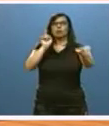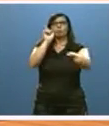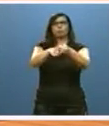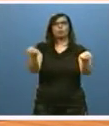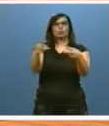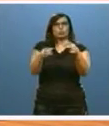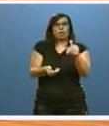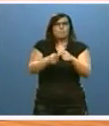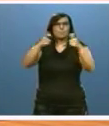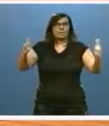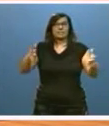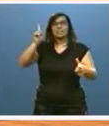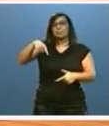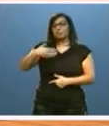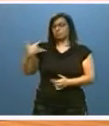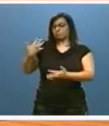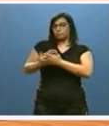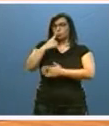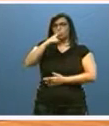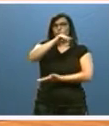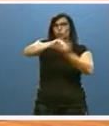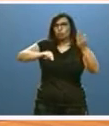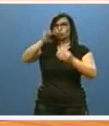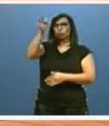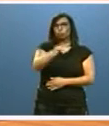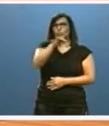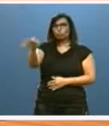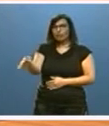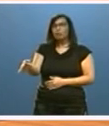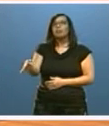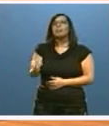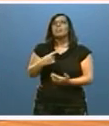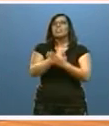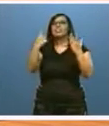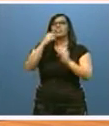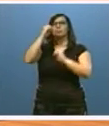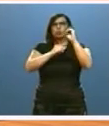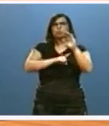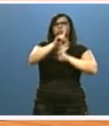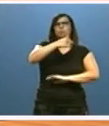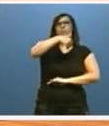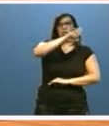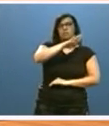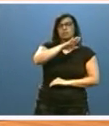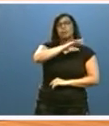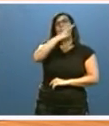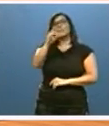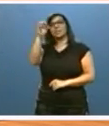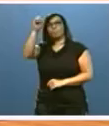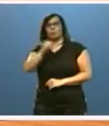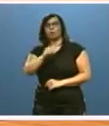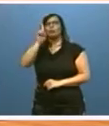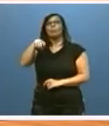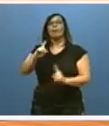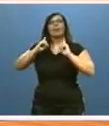También en el último año el número total de contratos registrados creció más de un 16% y más de un 20% en el caso de los